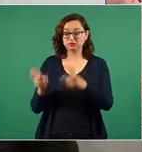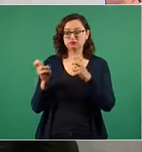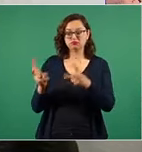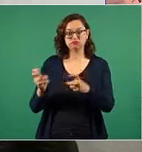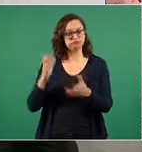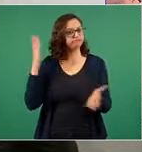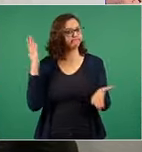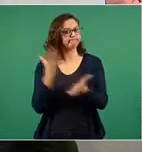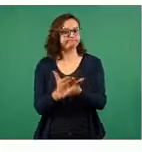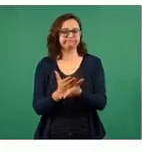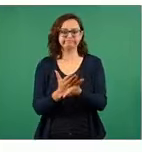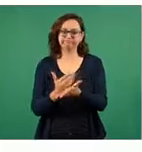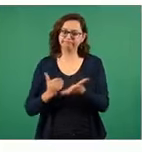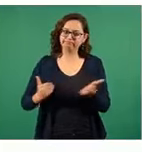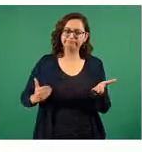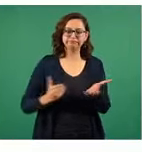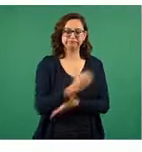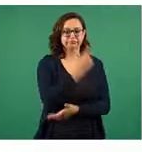reducir el huachicol